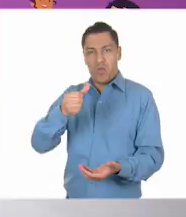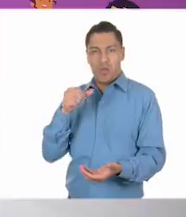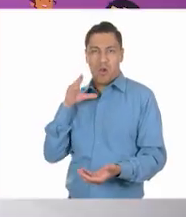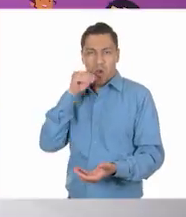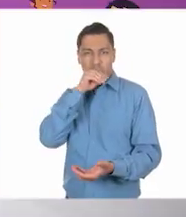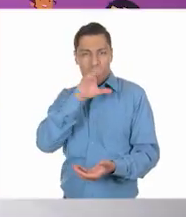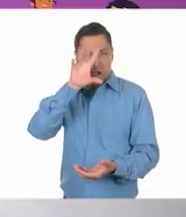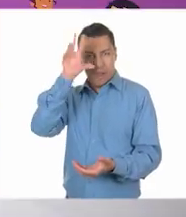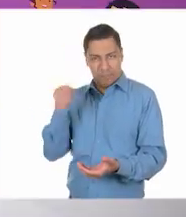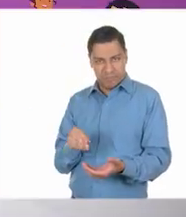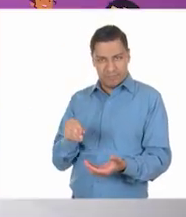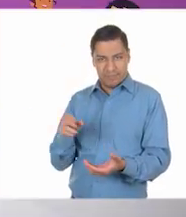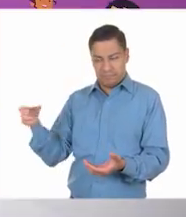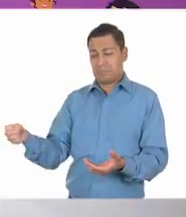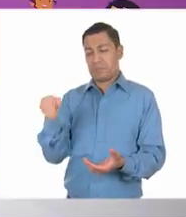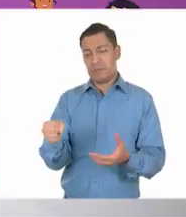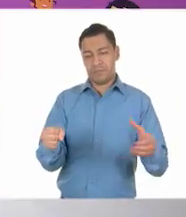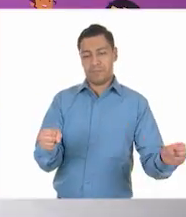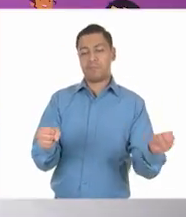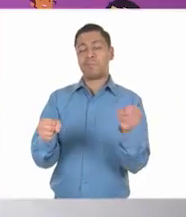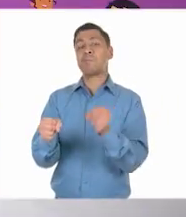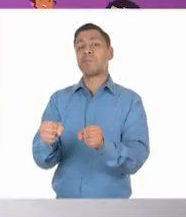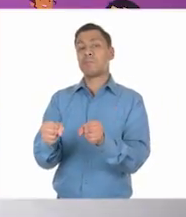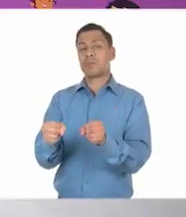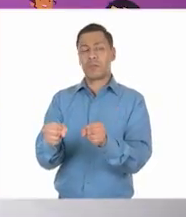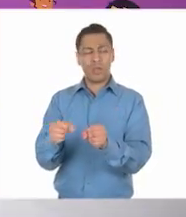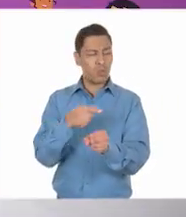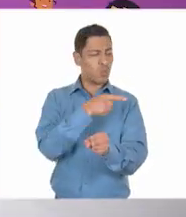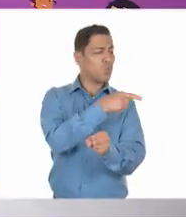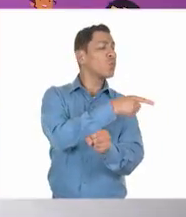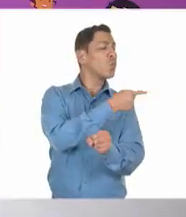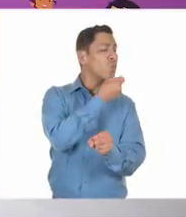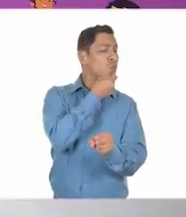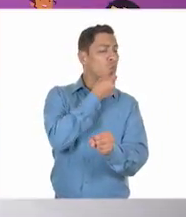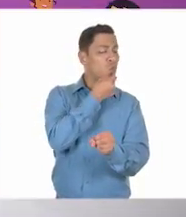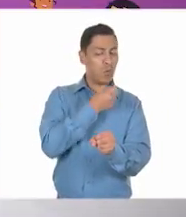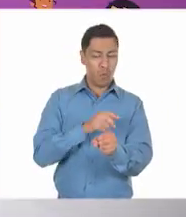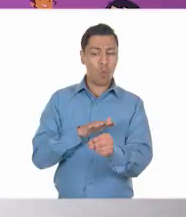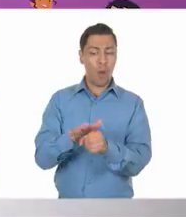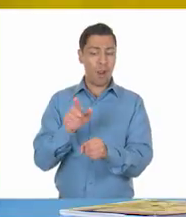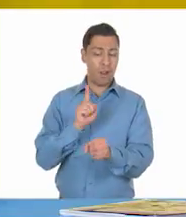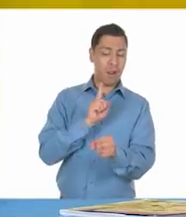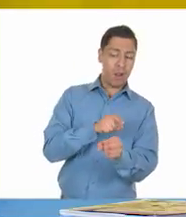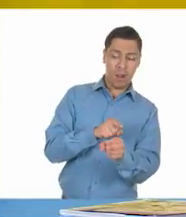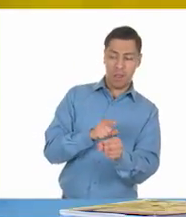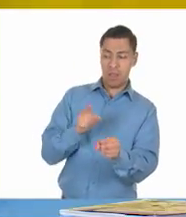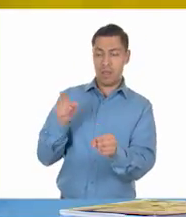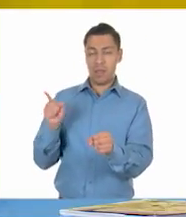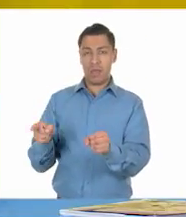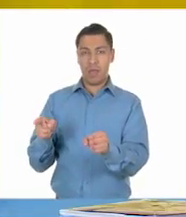afrodescendiente, negro. ¿Y cuál prefieren? Pues la mayoría dice que el de aspecto caucásico.